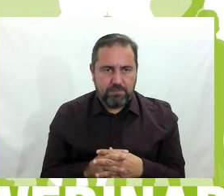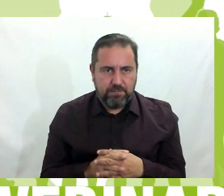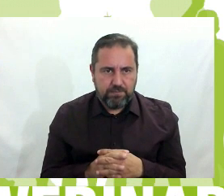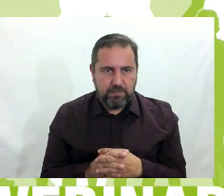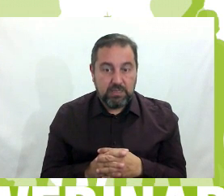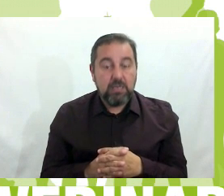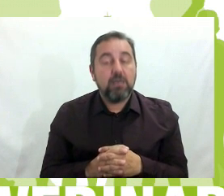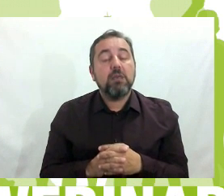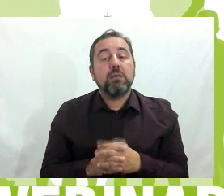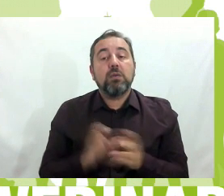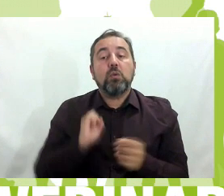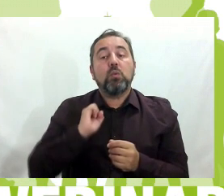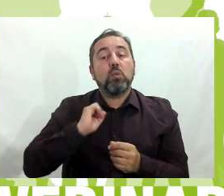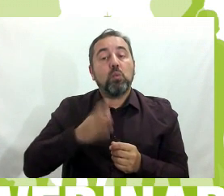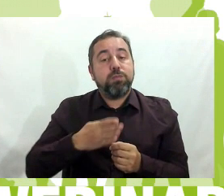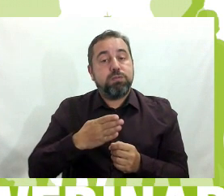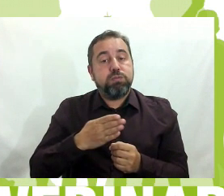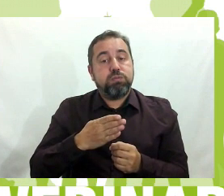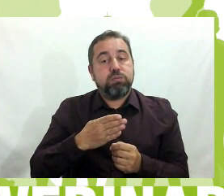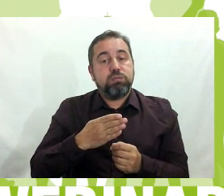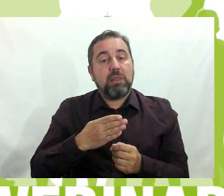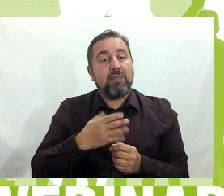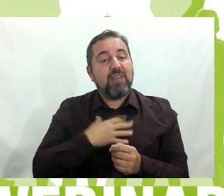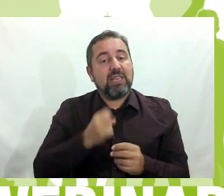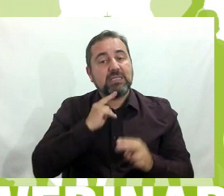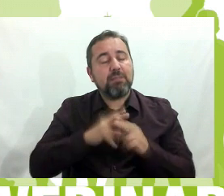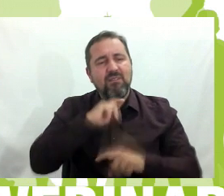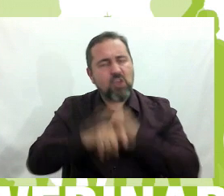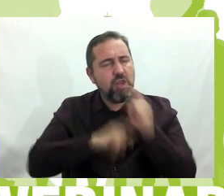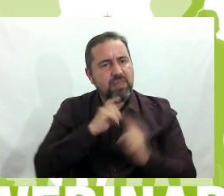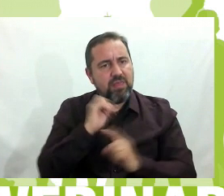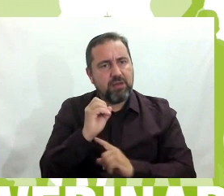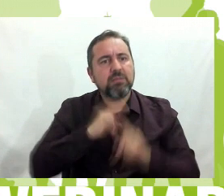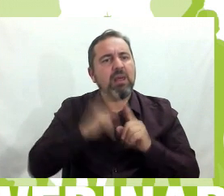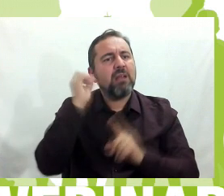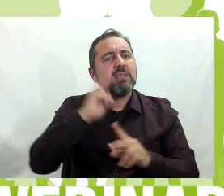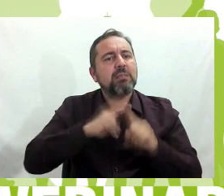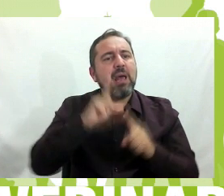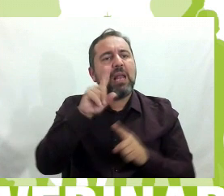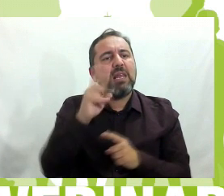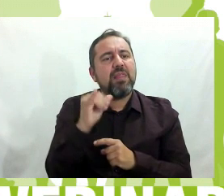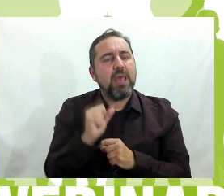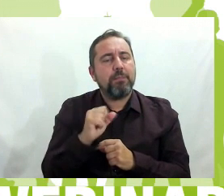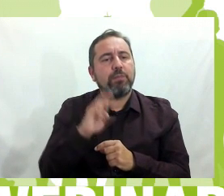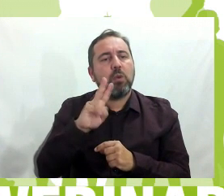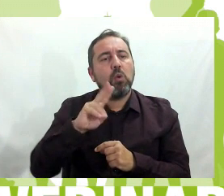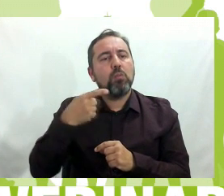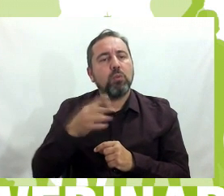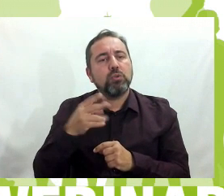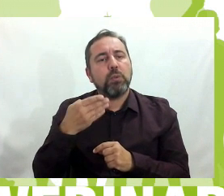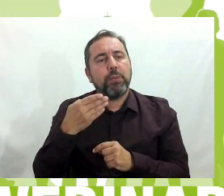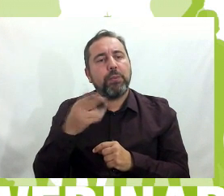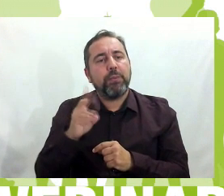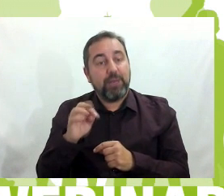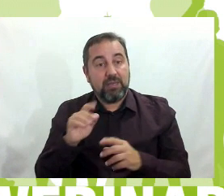El Club de Valientes, violencia cero. El otro día escuchando una charla de Lidia Puchbert, que es un doctor en Sociología